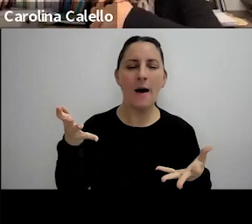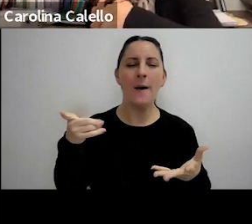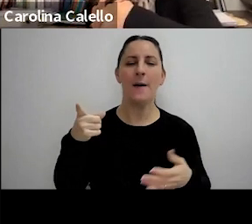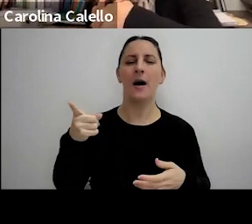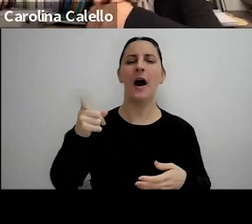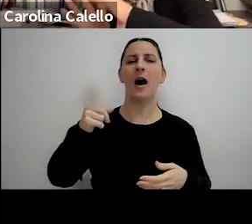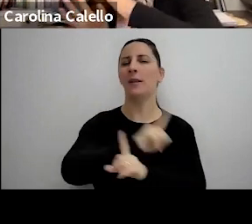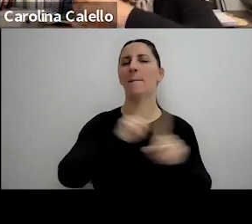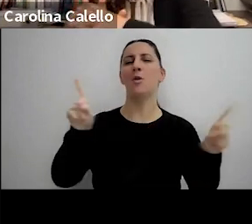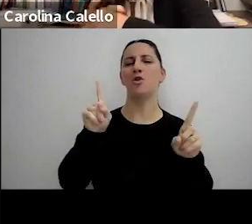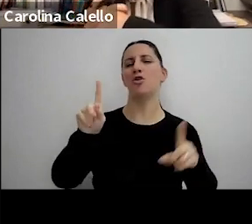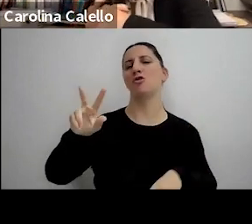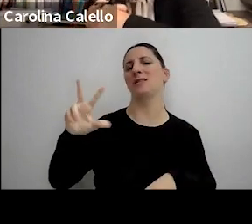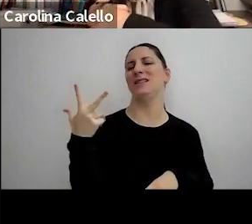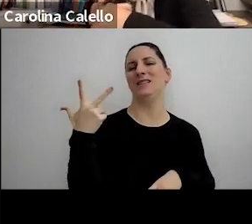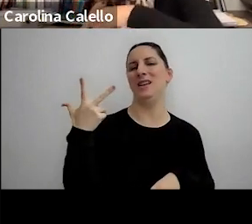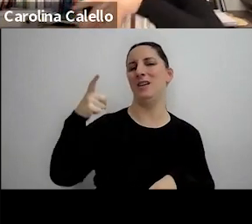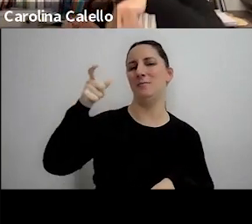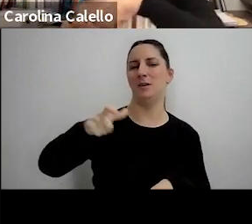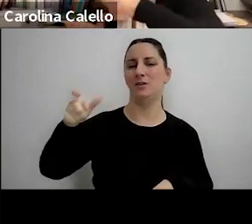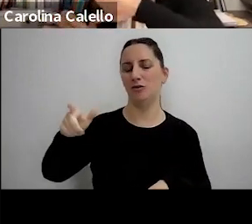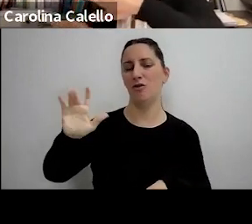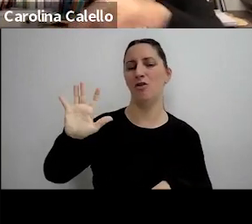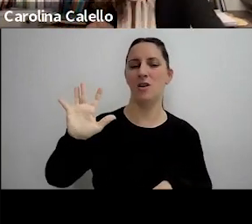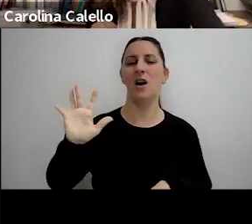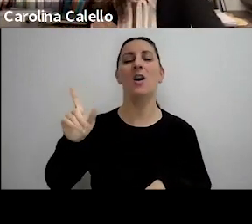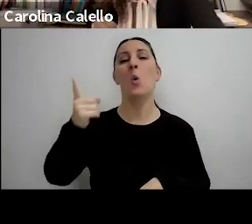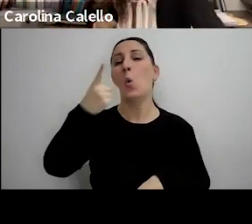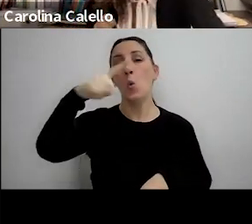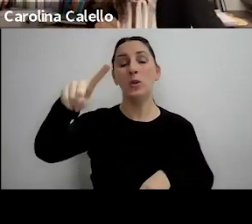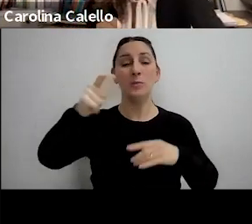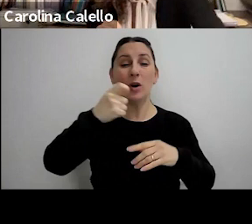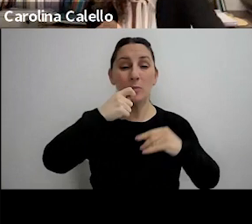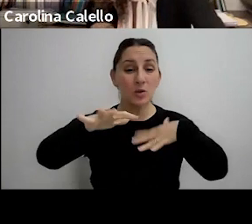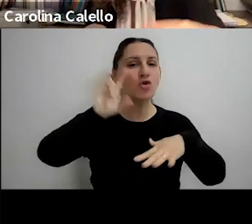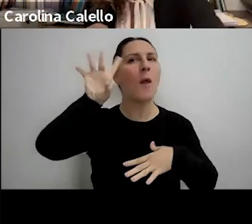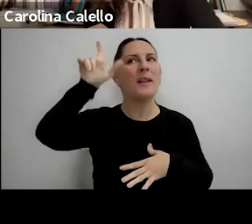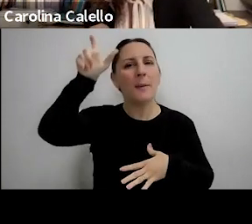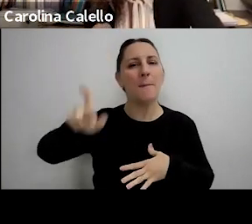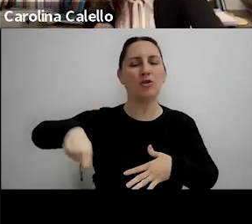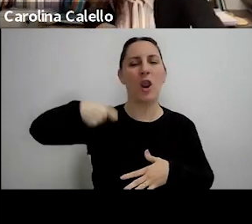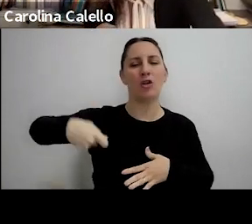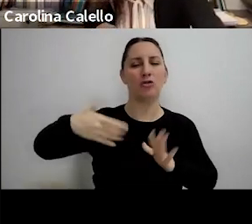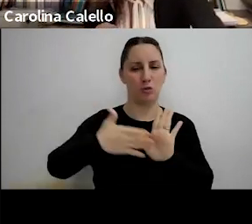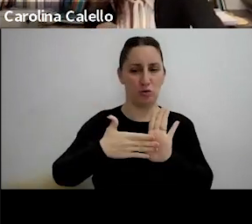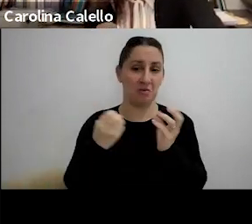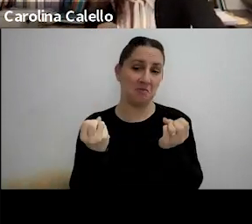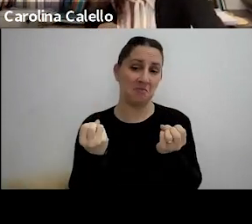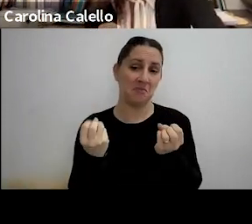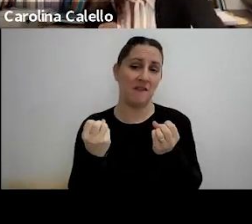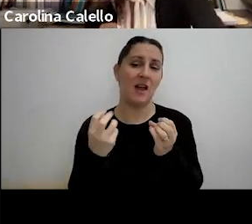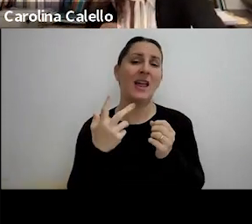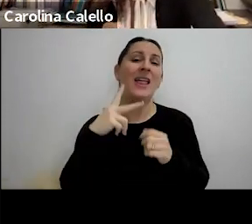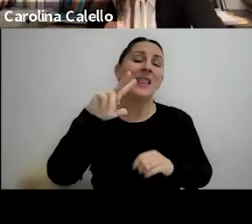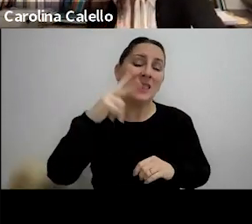terceros bueno yo en el último caso este que estoy comentando hablaba solo del contribuyente está bien está te dice a terceros